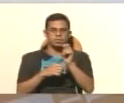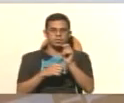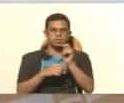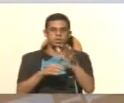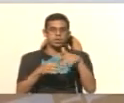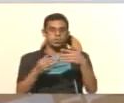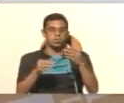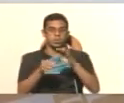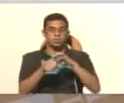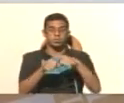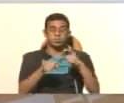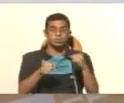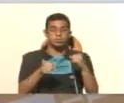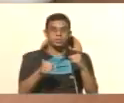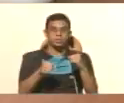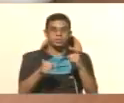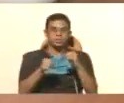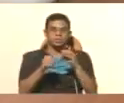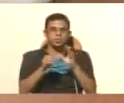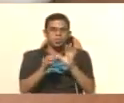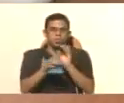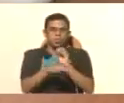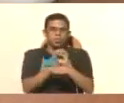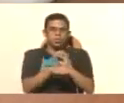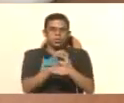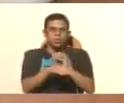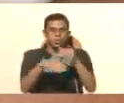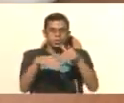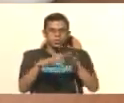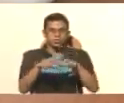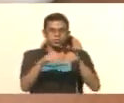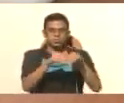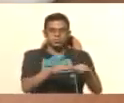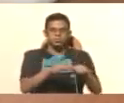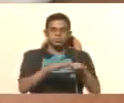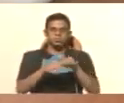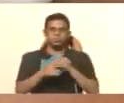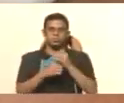procede a conectar con mucho detenimiento el flat.